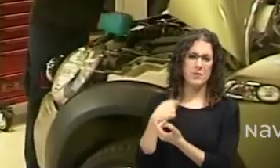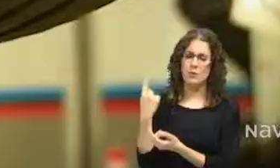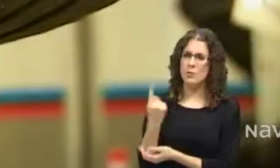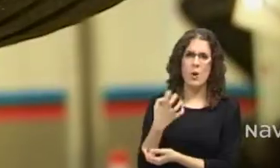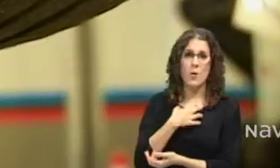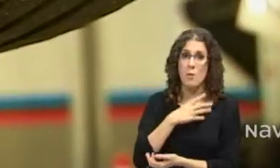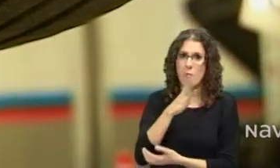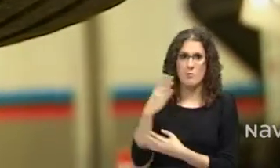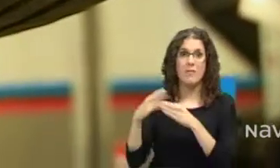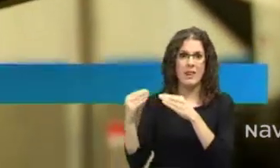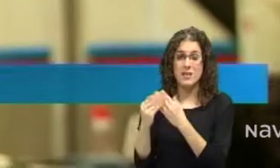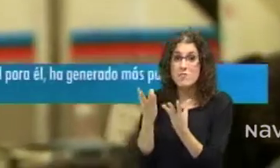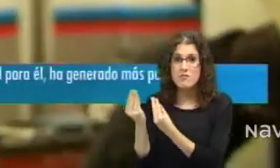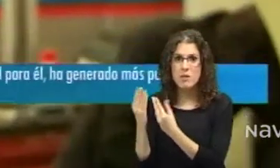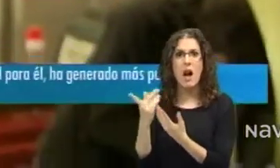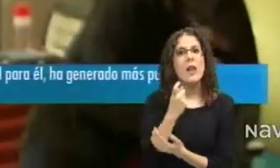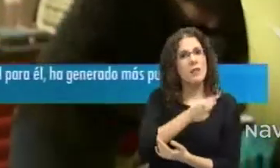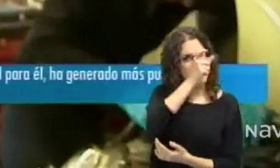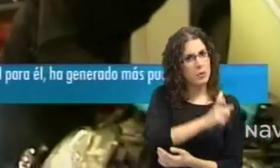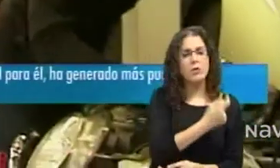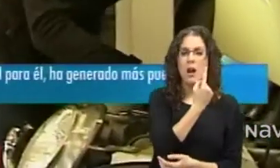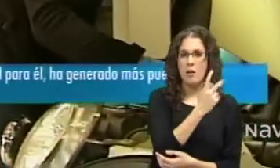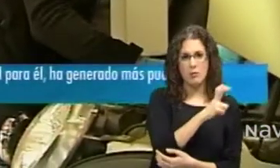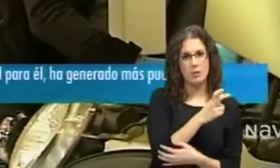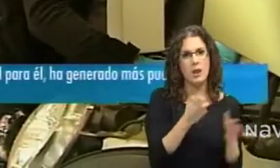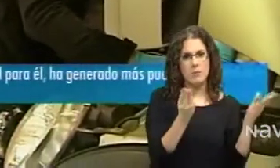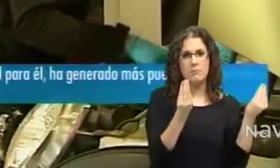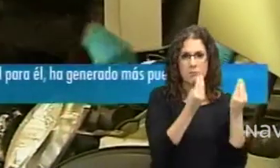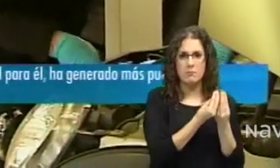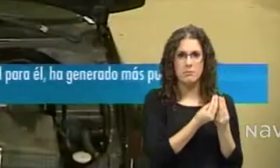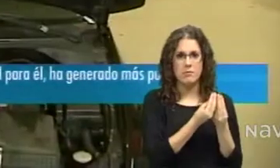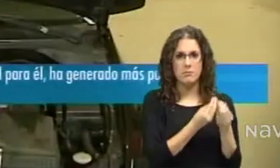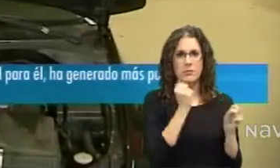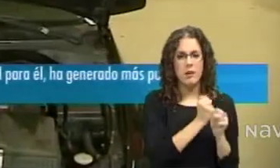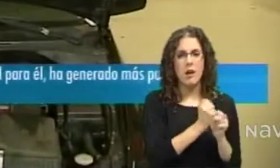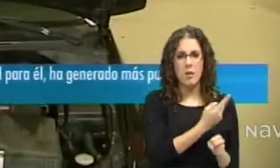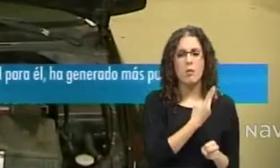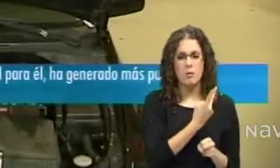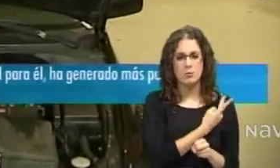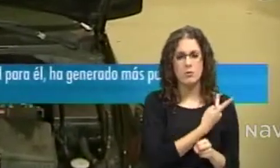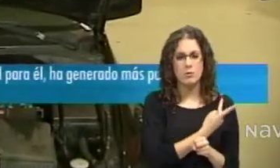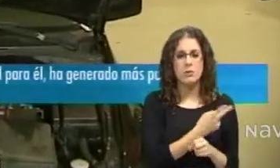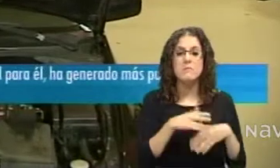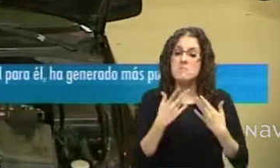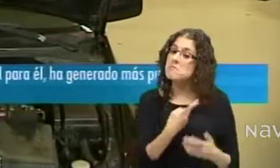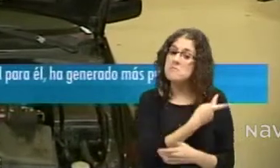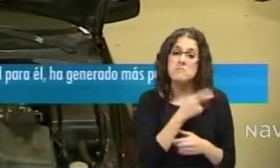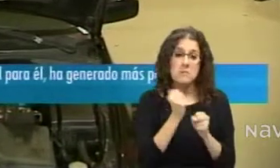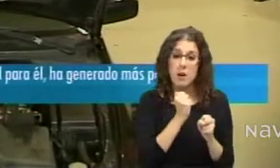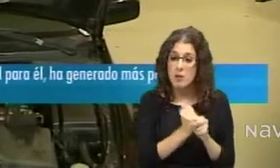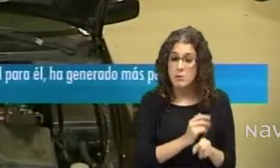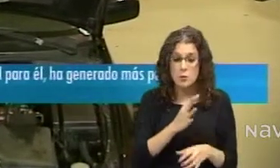empecé con un oficial desde el principio, empezamos los dos y la verdad es que ha habido tanto trabajo.